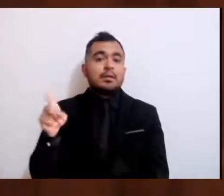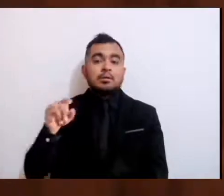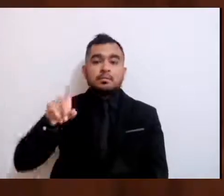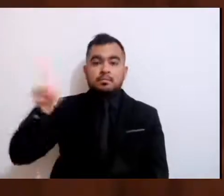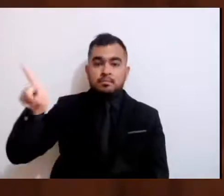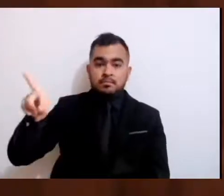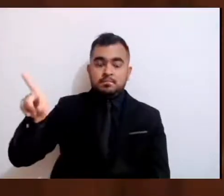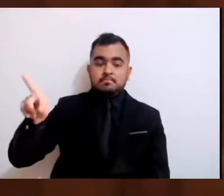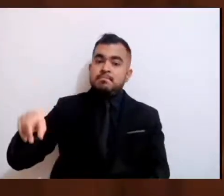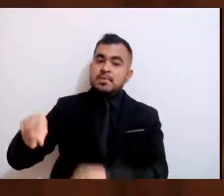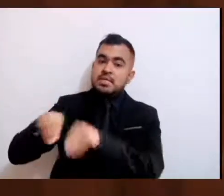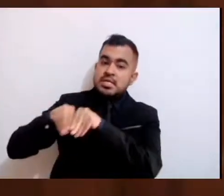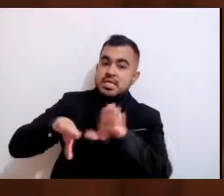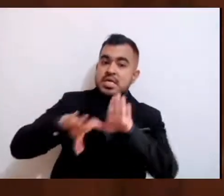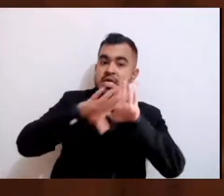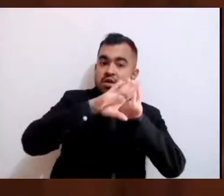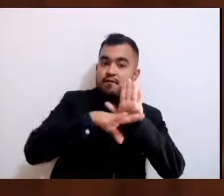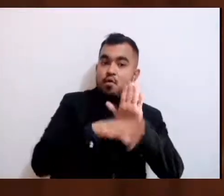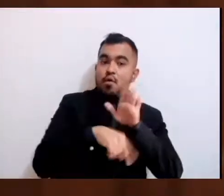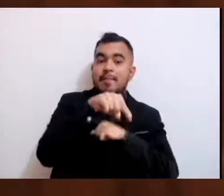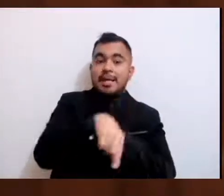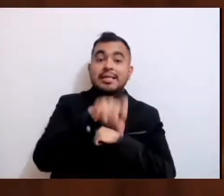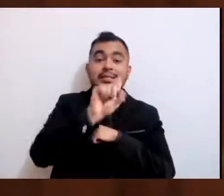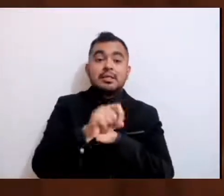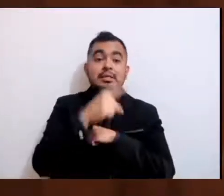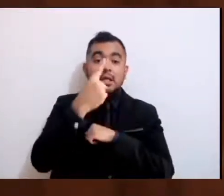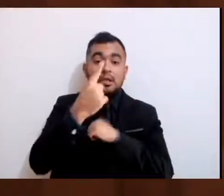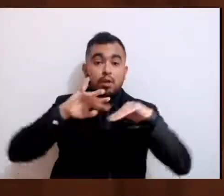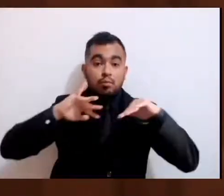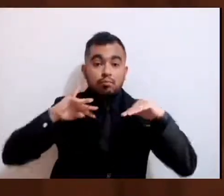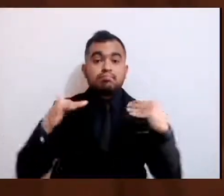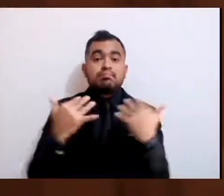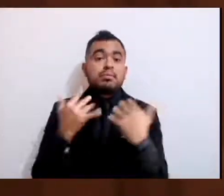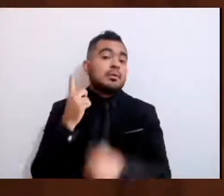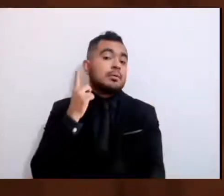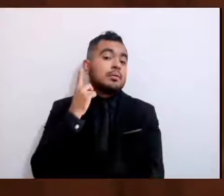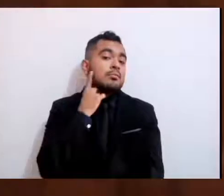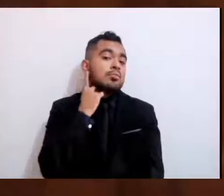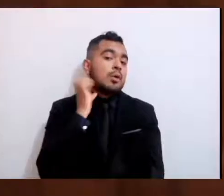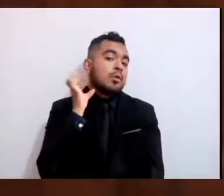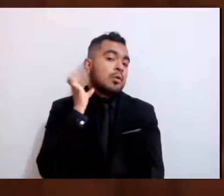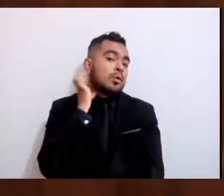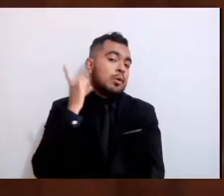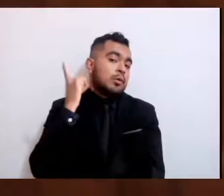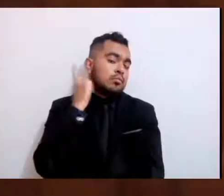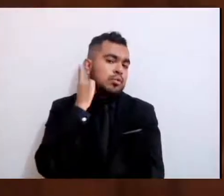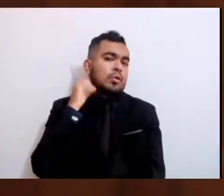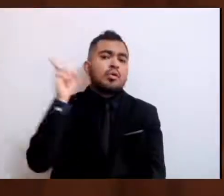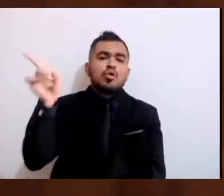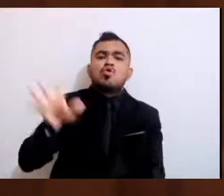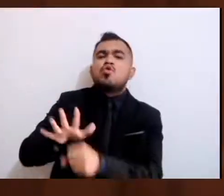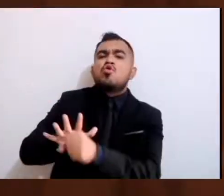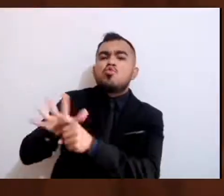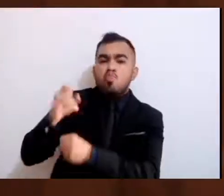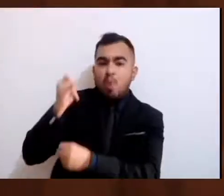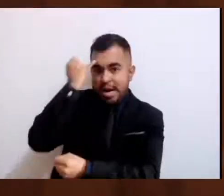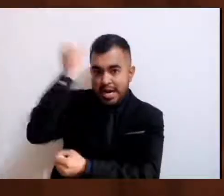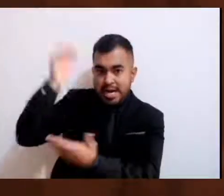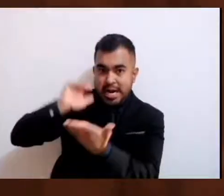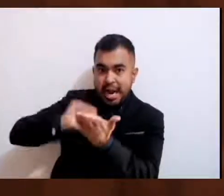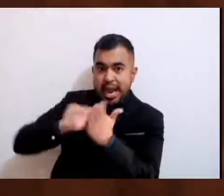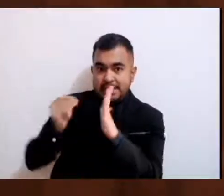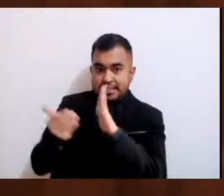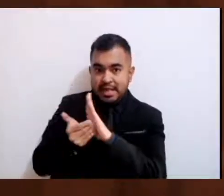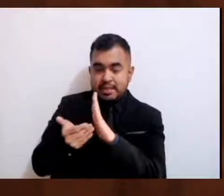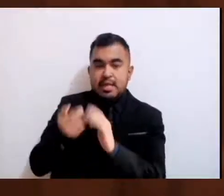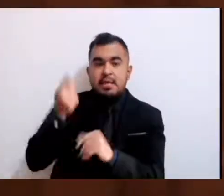61ª legislatura sobre qué estrategias han implementado y los resultados